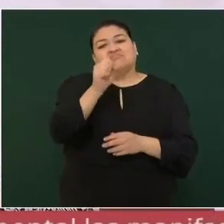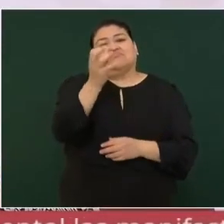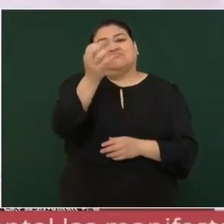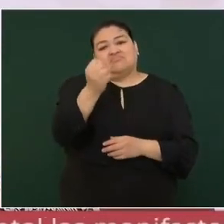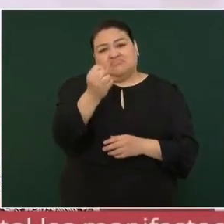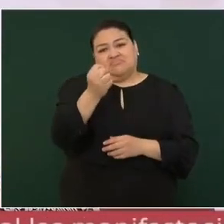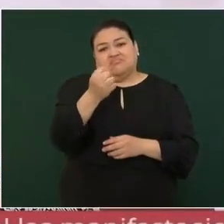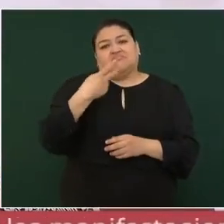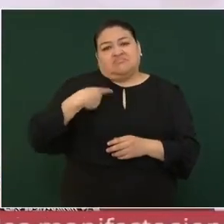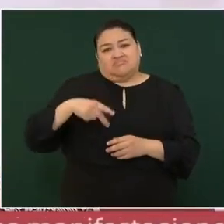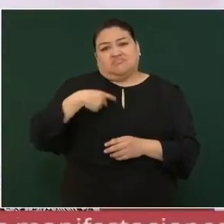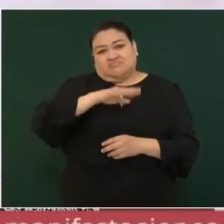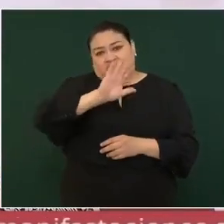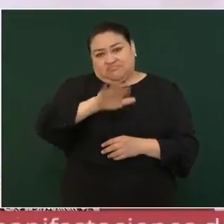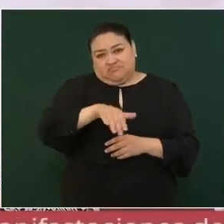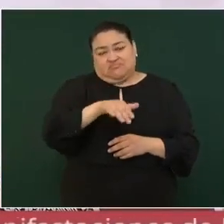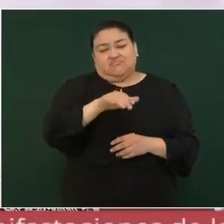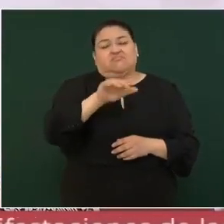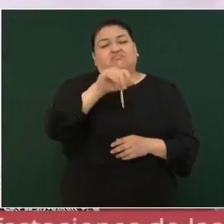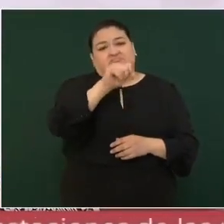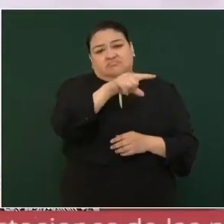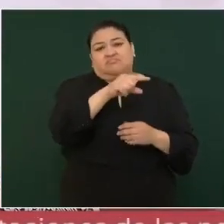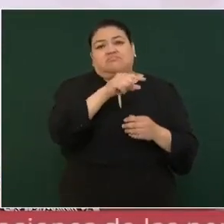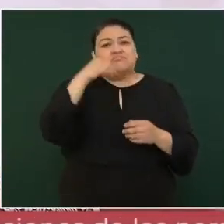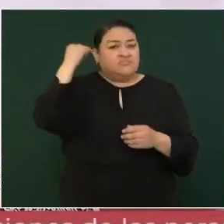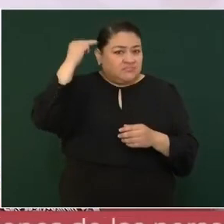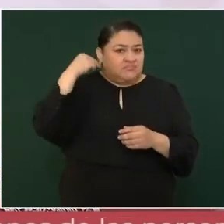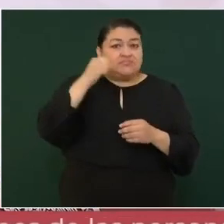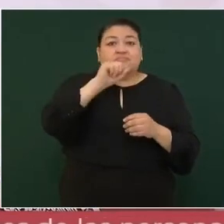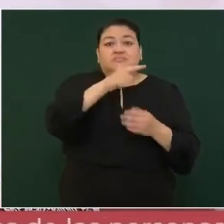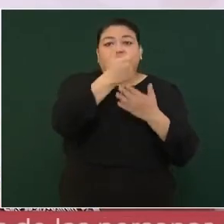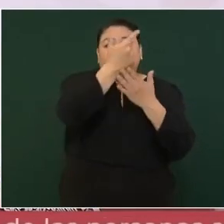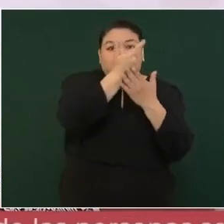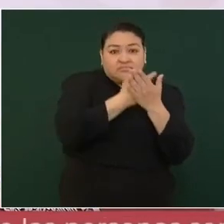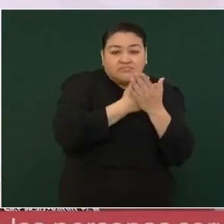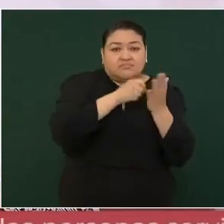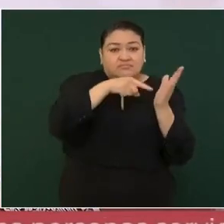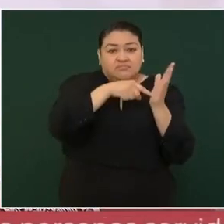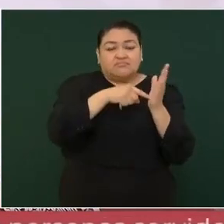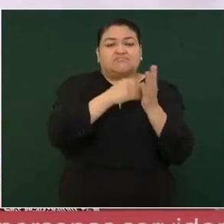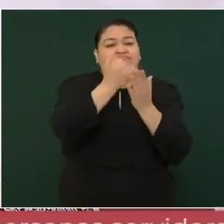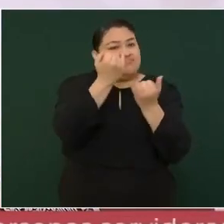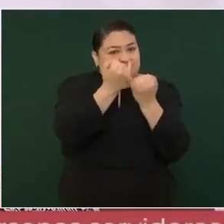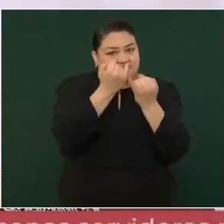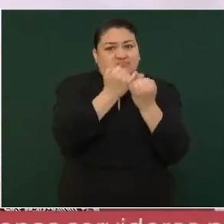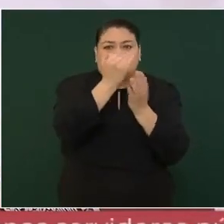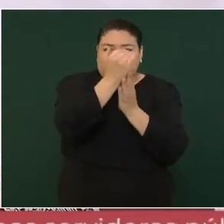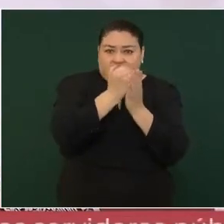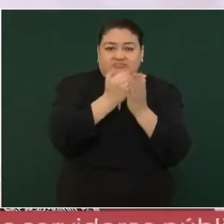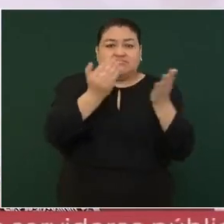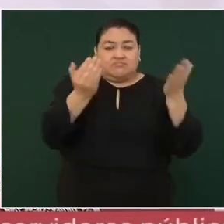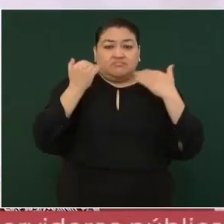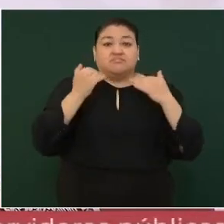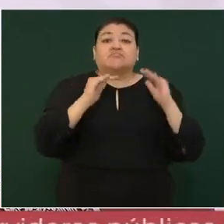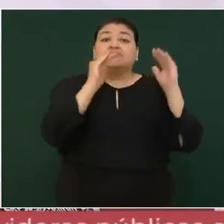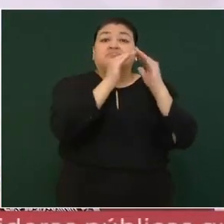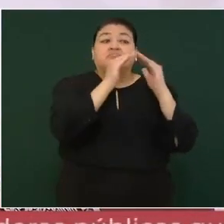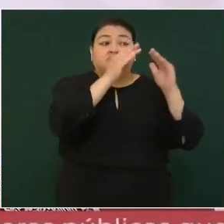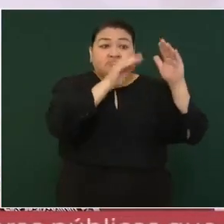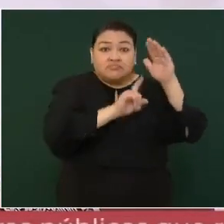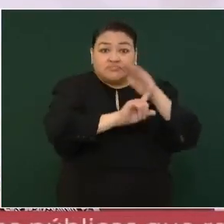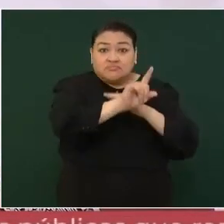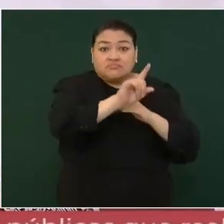marzo, el 20 lugar a nivel nacional con la tendencia hacia la baja. En robo a casa